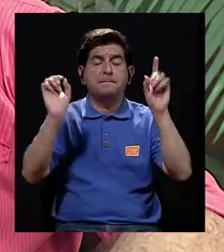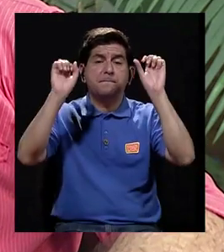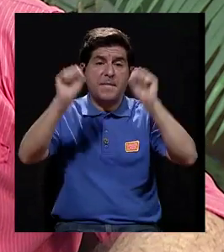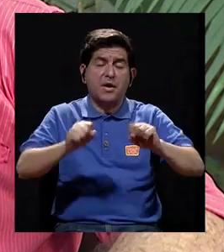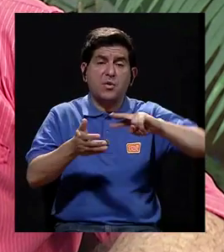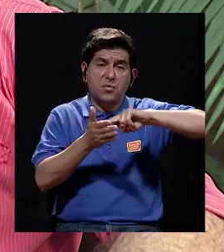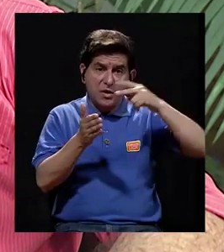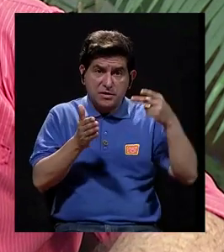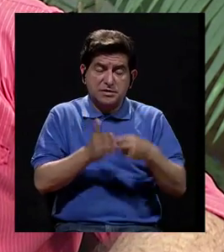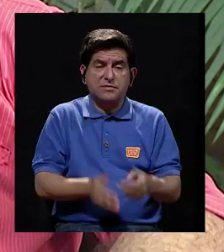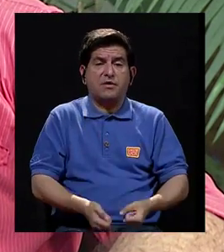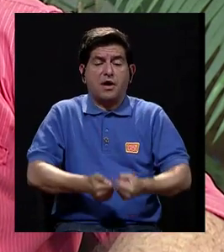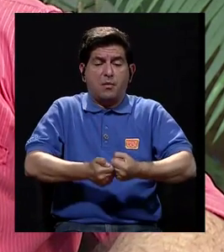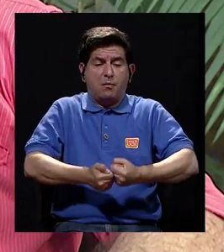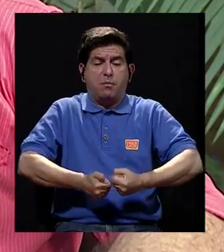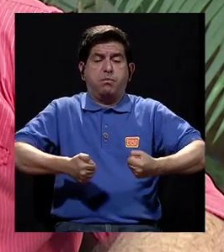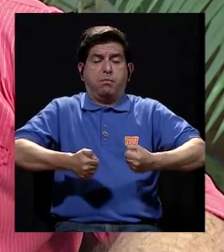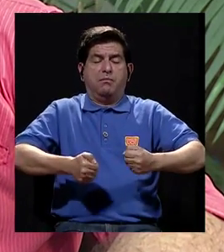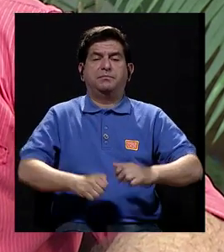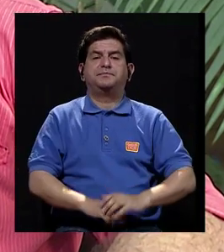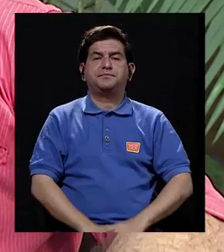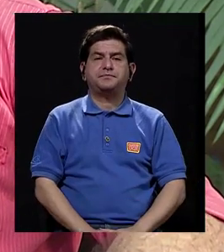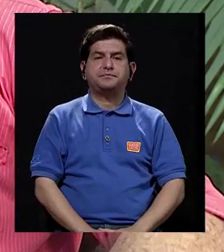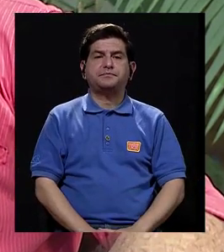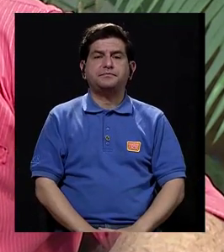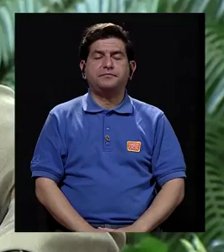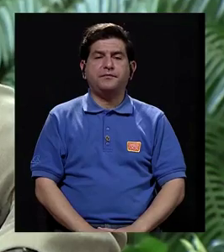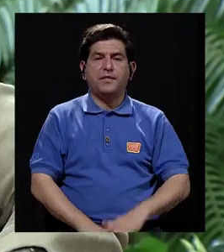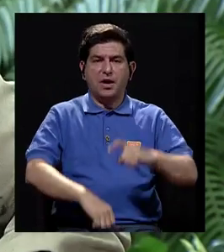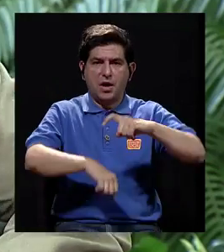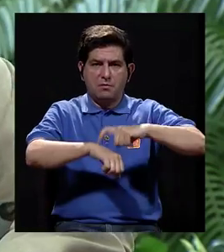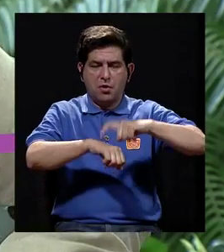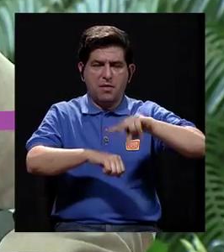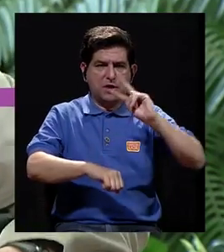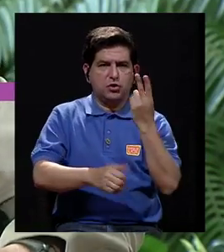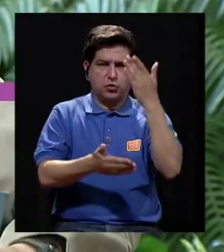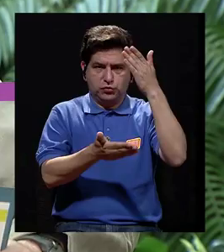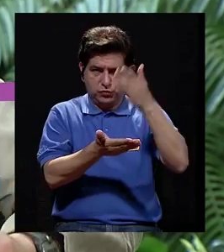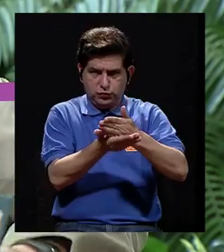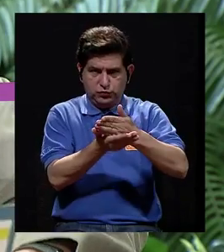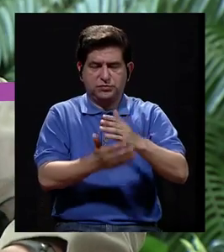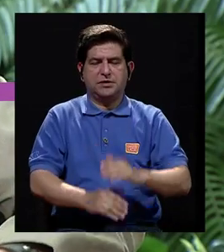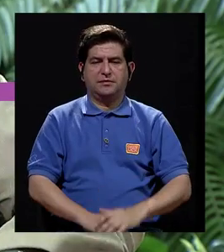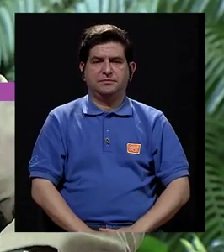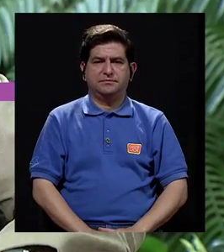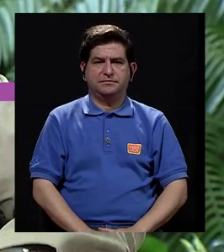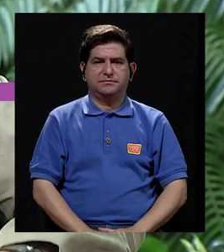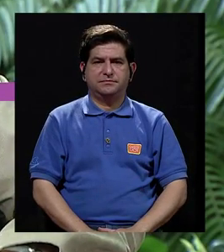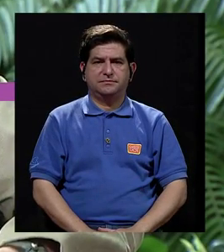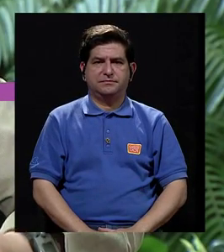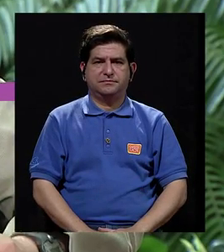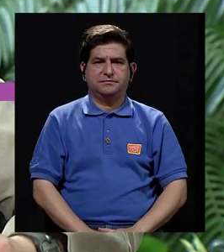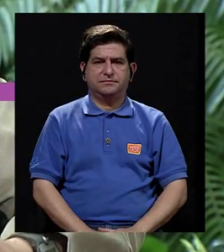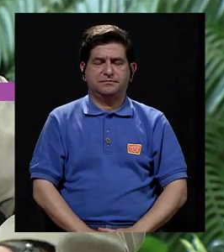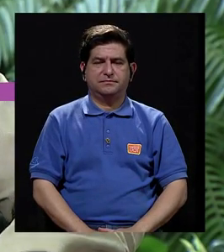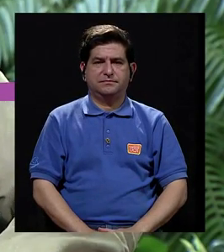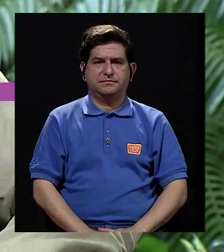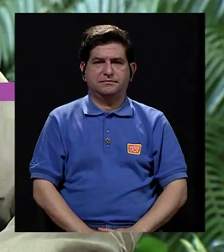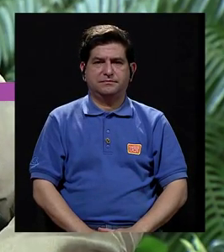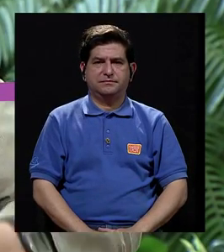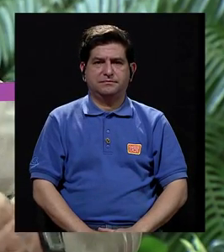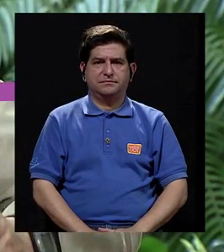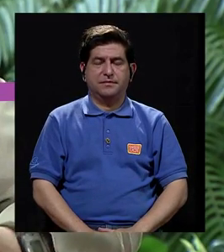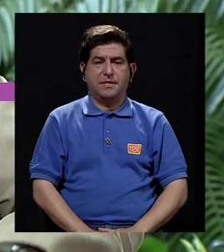podrían llevarnos a un gane de peso adicional. Bueno, Hernández, llegó el momento de hacer una segunda pausa. Entonces, vamos a ir